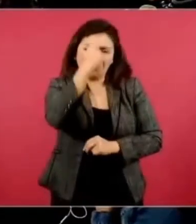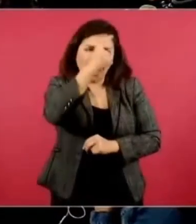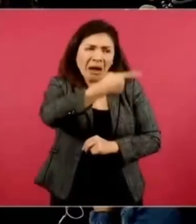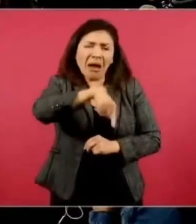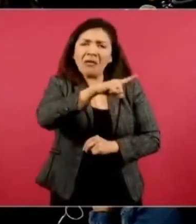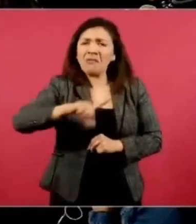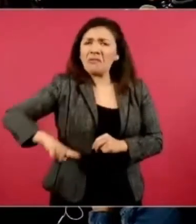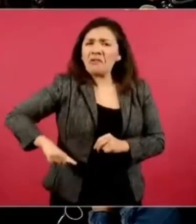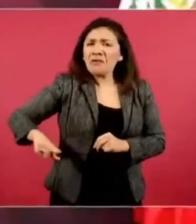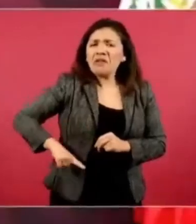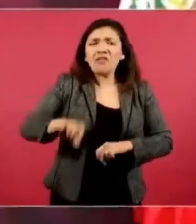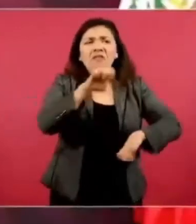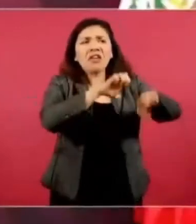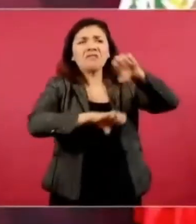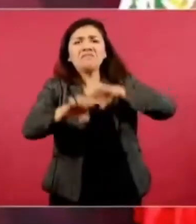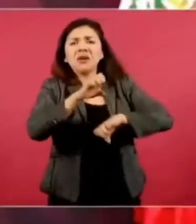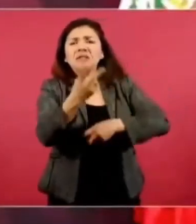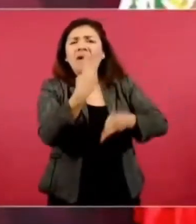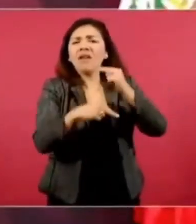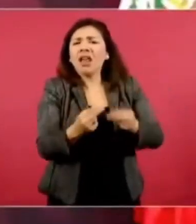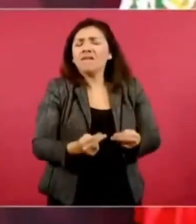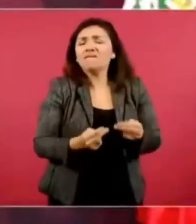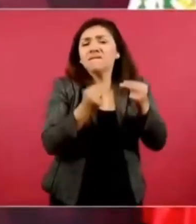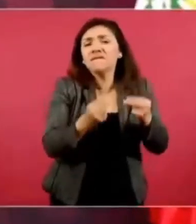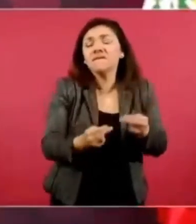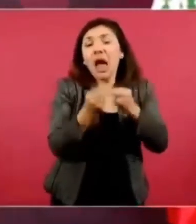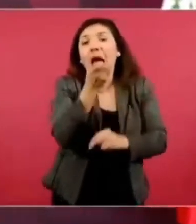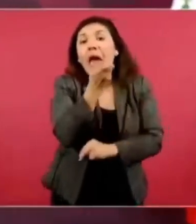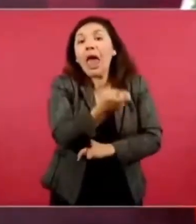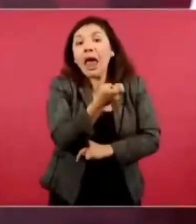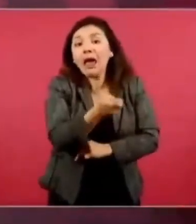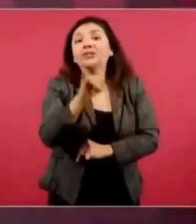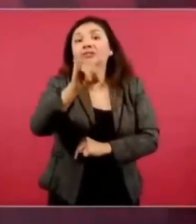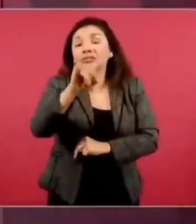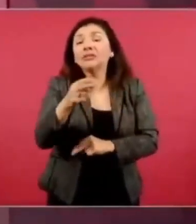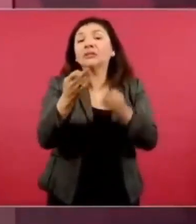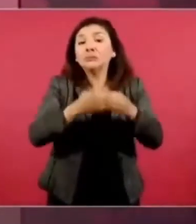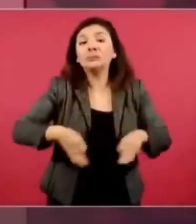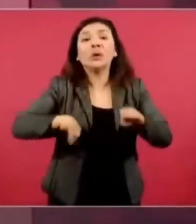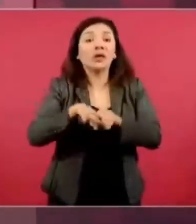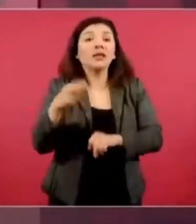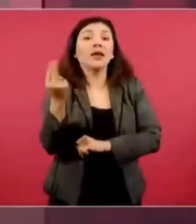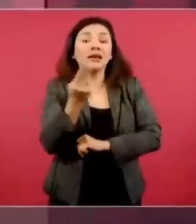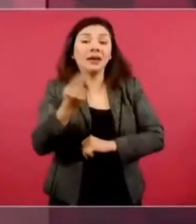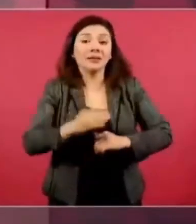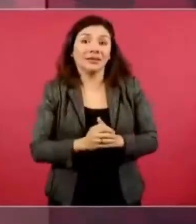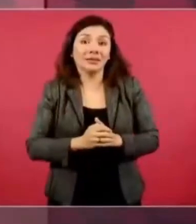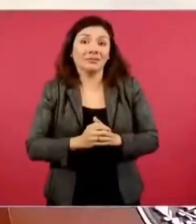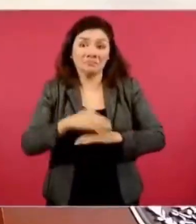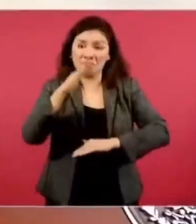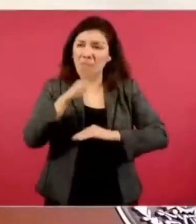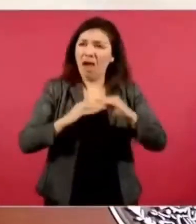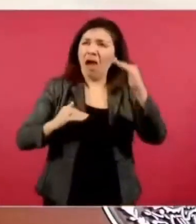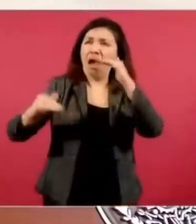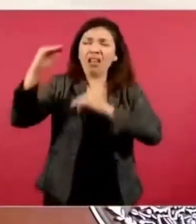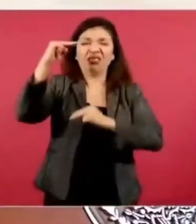para las empresas, para los funcionarios del más alto nivel.